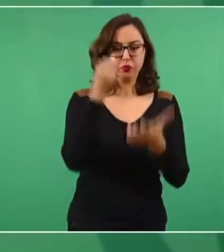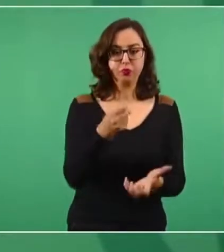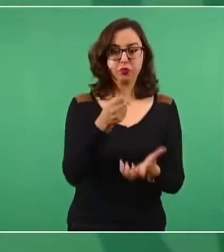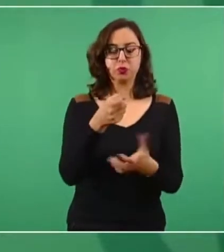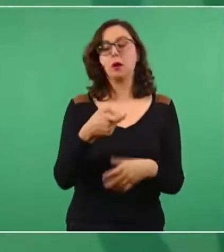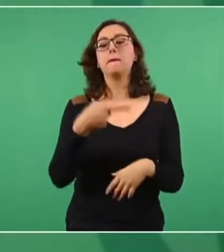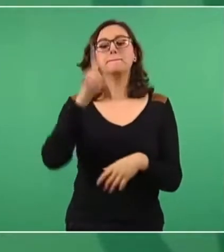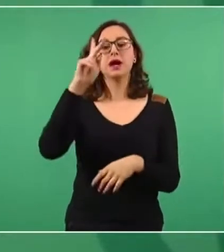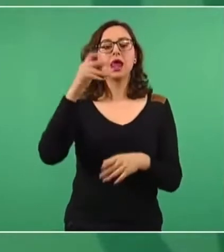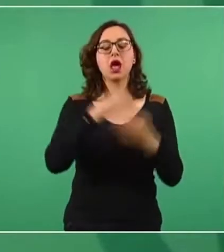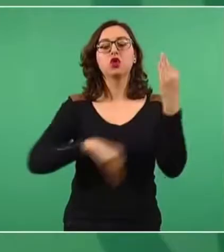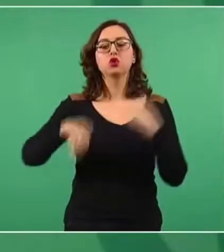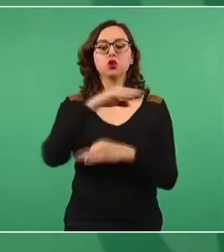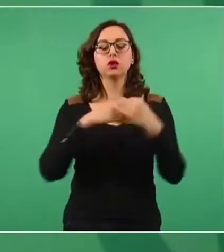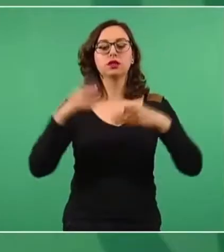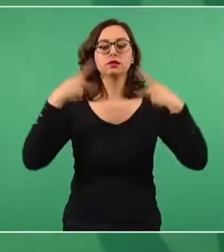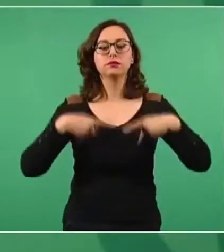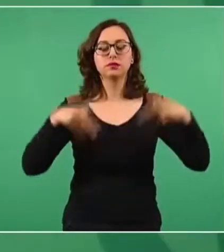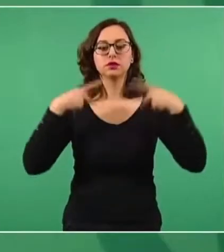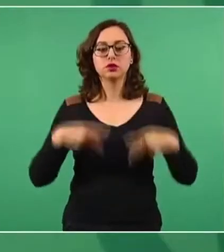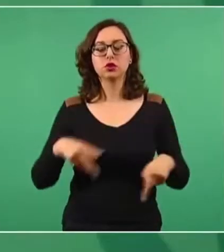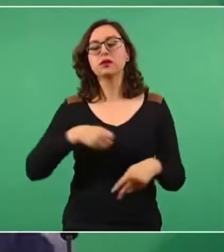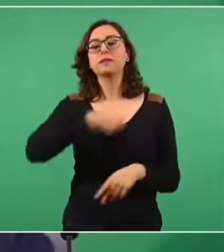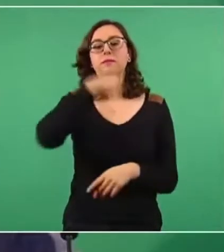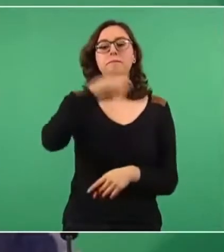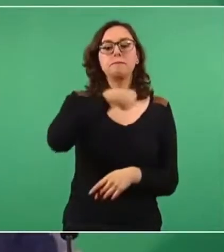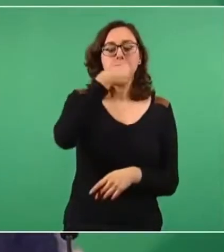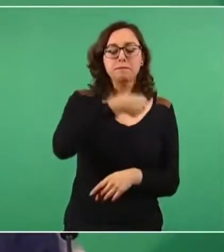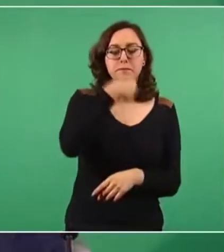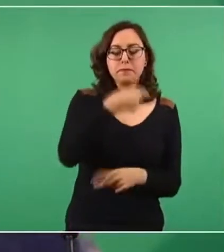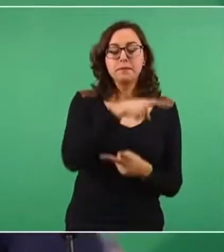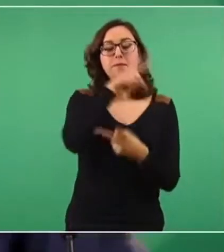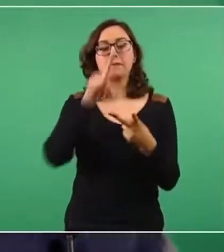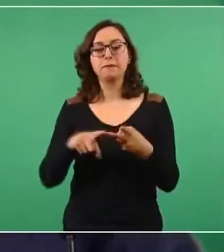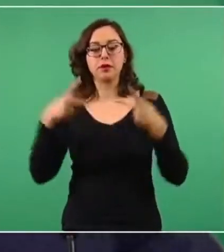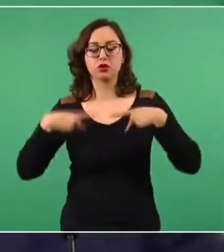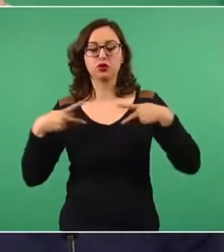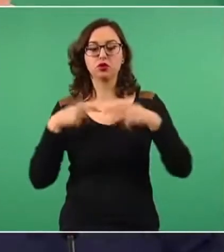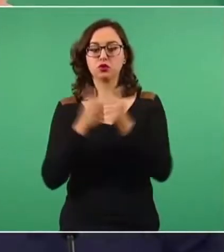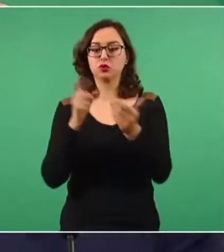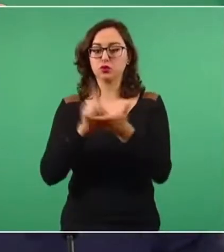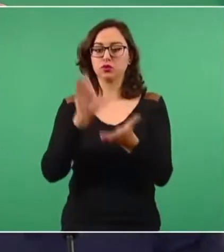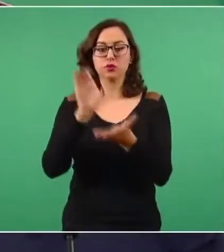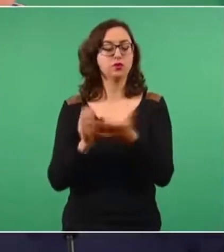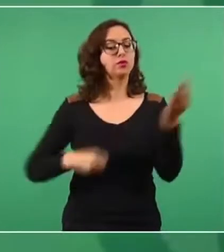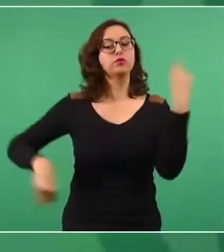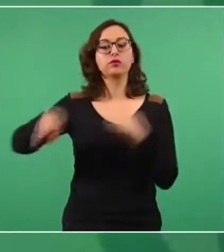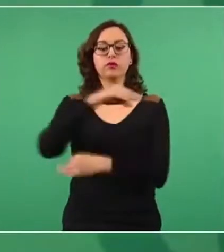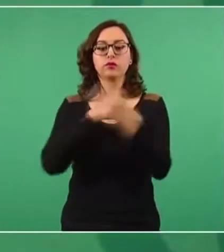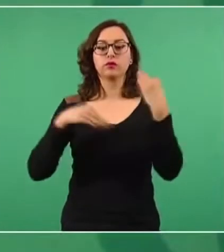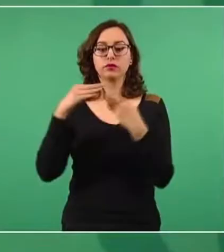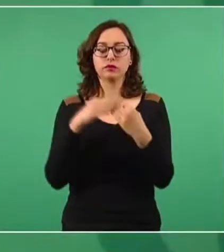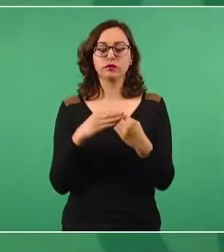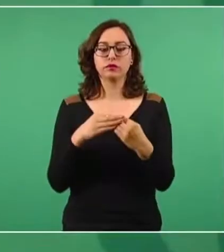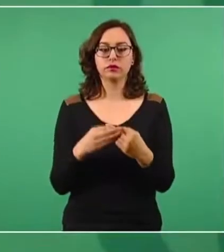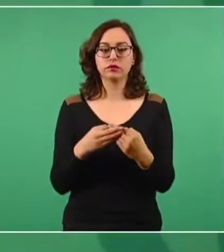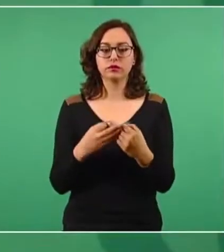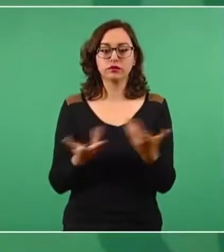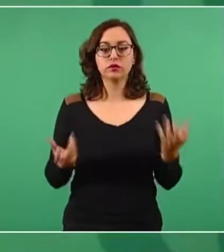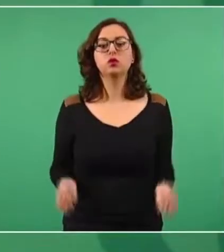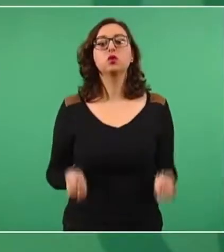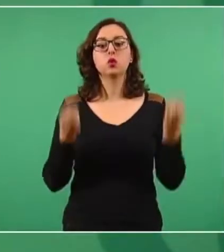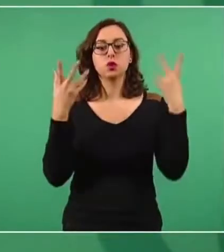con pensión y a todos los discapacitados. Estamos hablando de seis millones